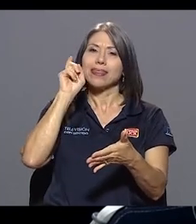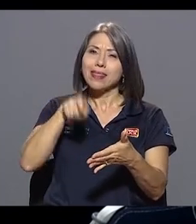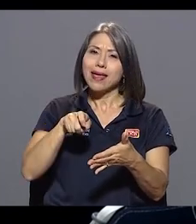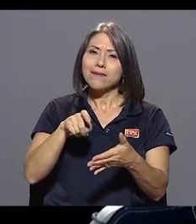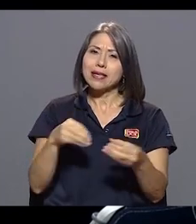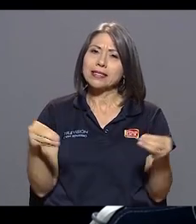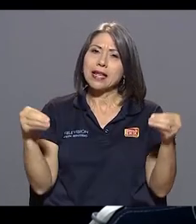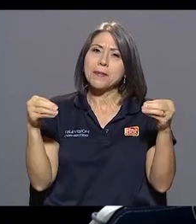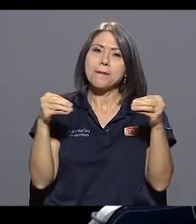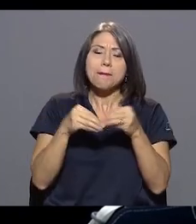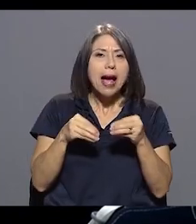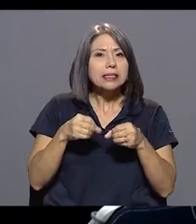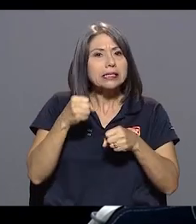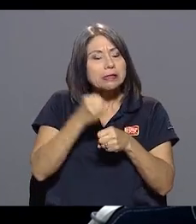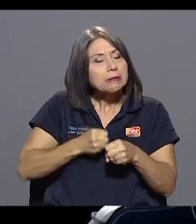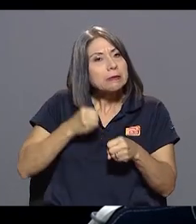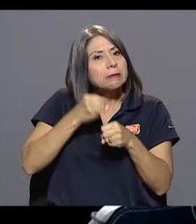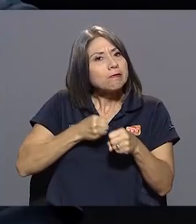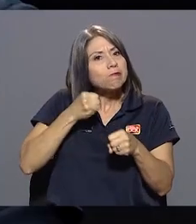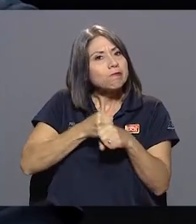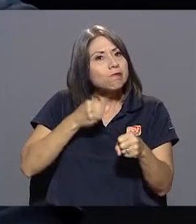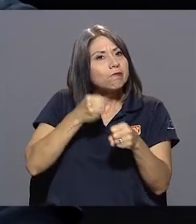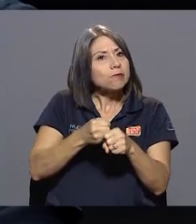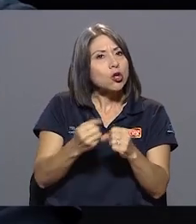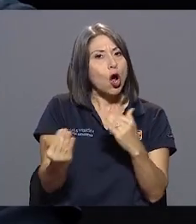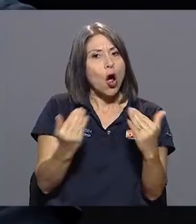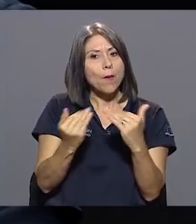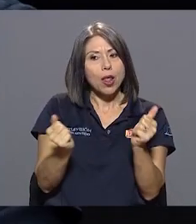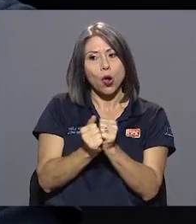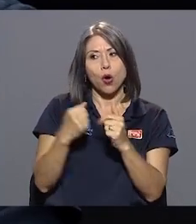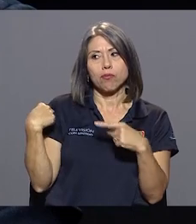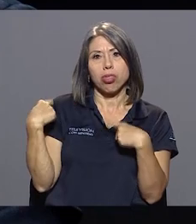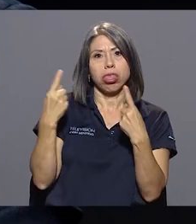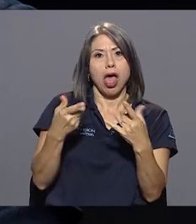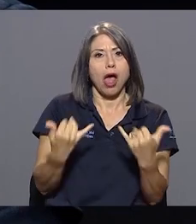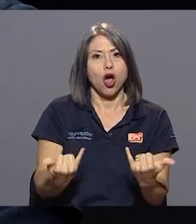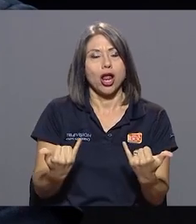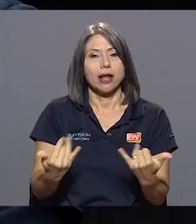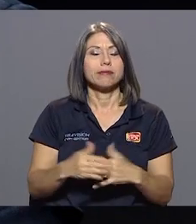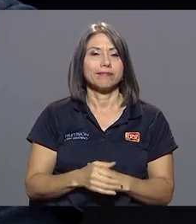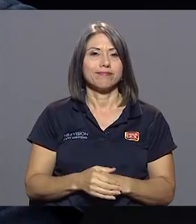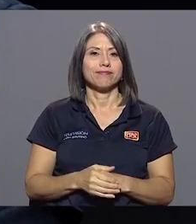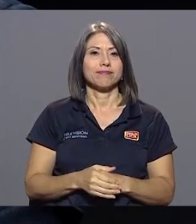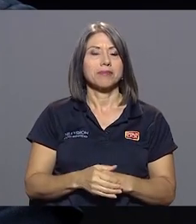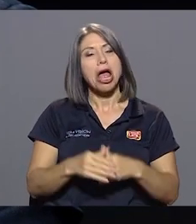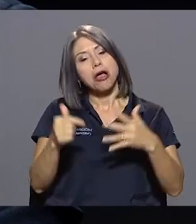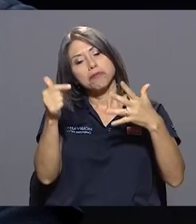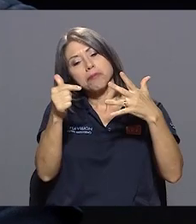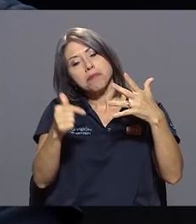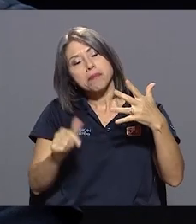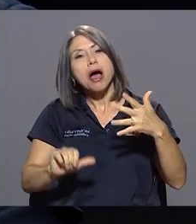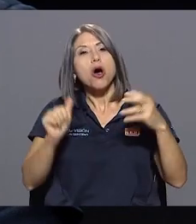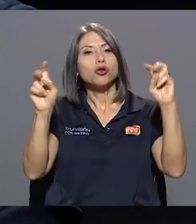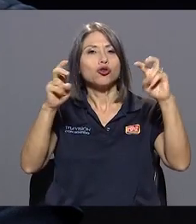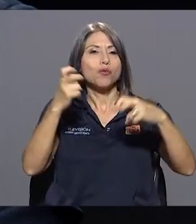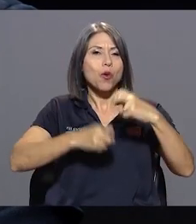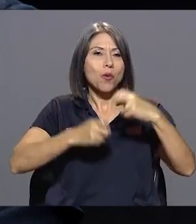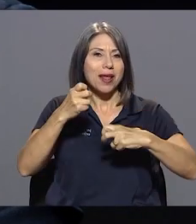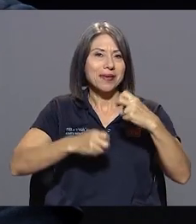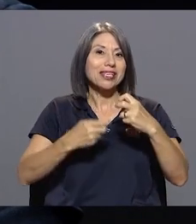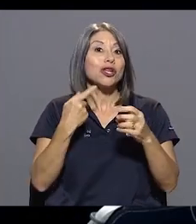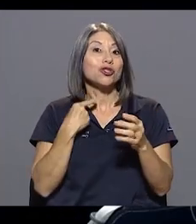ser mucho más proactiva de lo que ha sido hasta ahora. Y hay otros problemas, digamos, le voy a